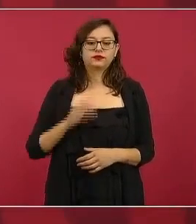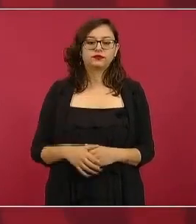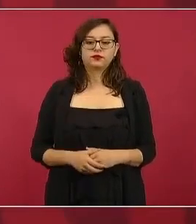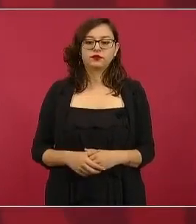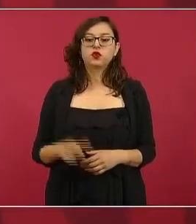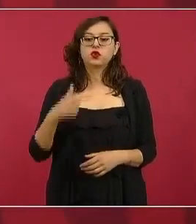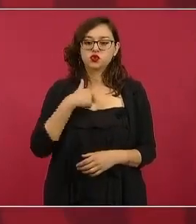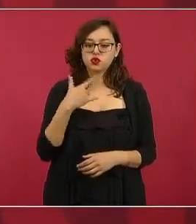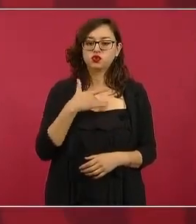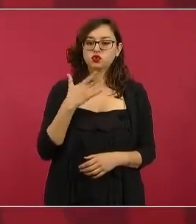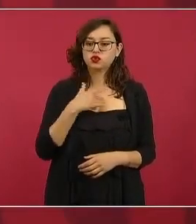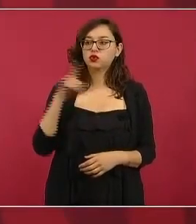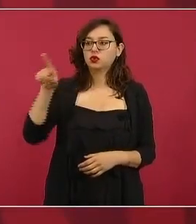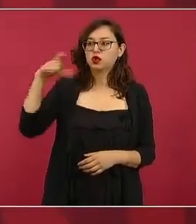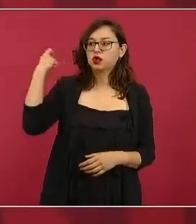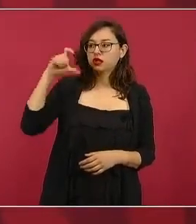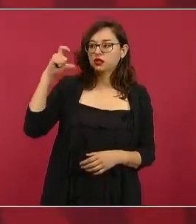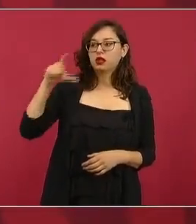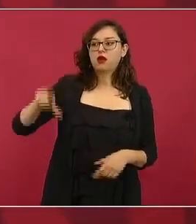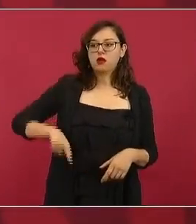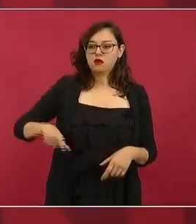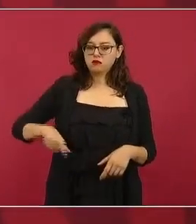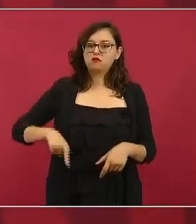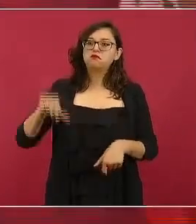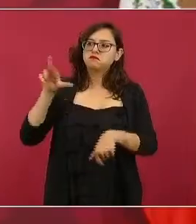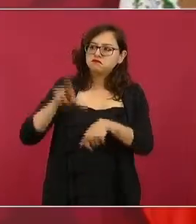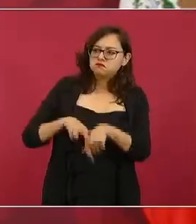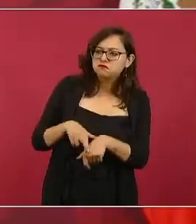gobernador Curi además de estar ahí pendiente